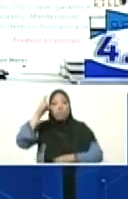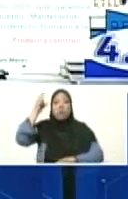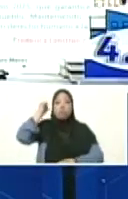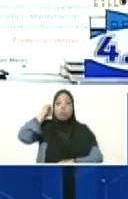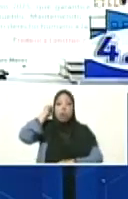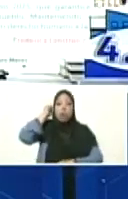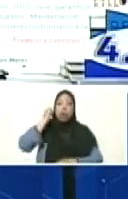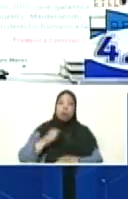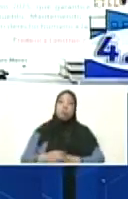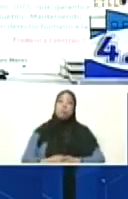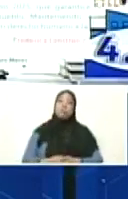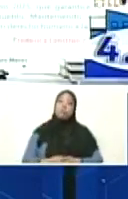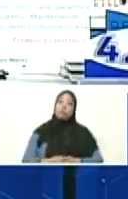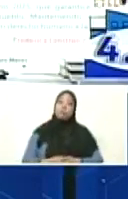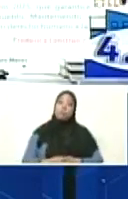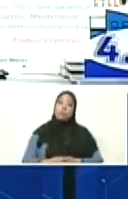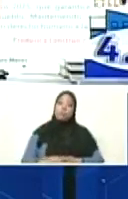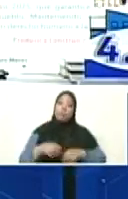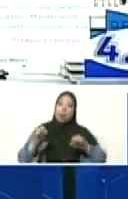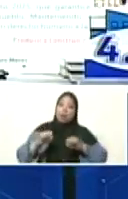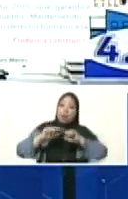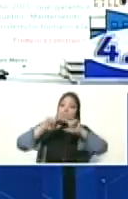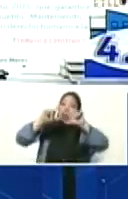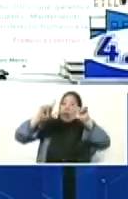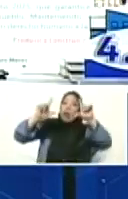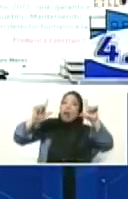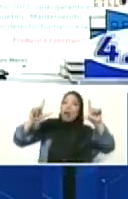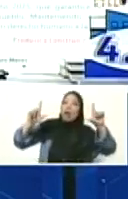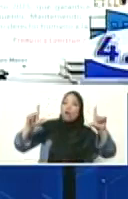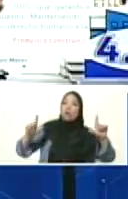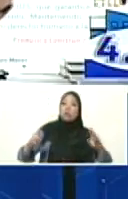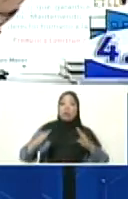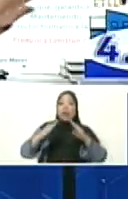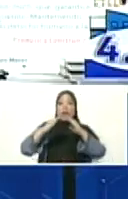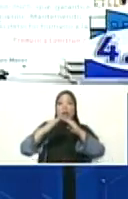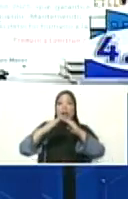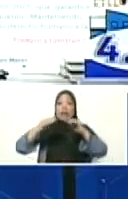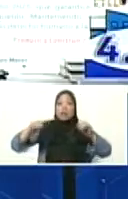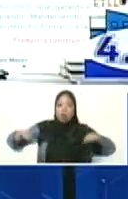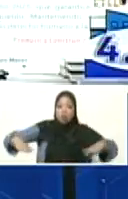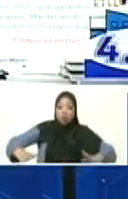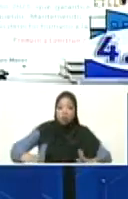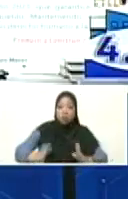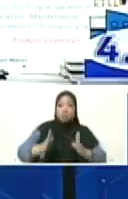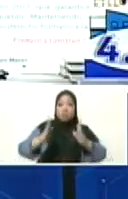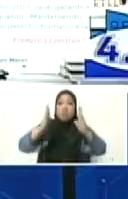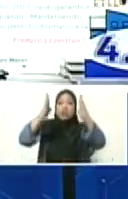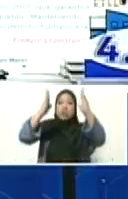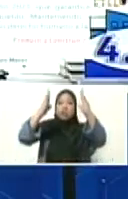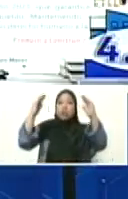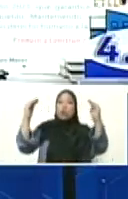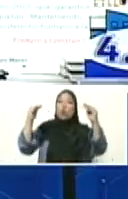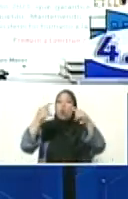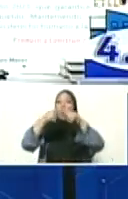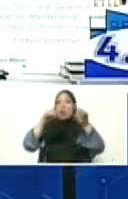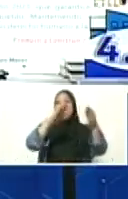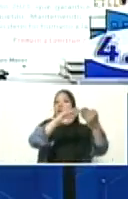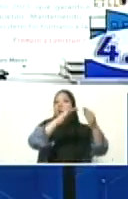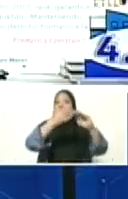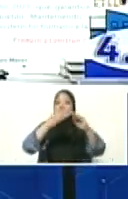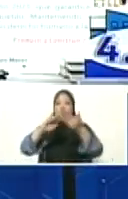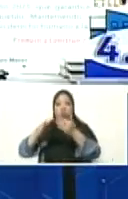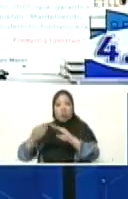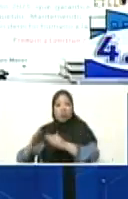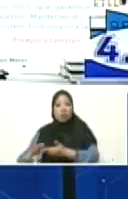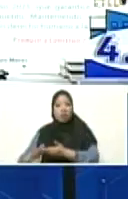levanta el milagro, el edificio, la casa, el urbanismo. Pero por otro lado, tiene